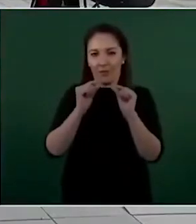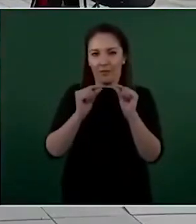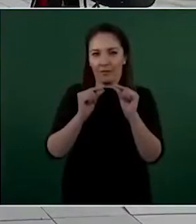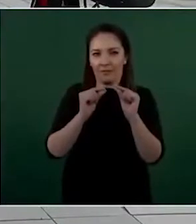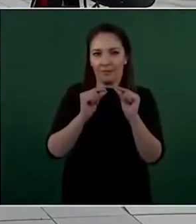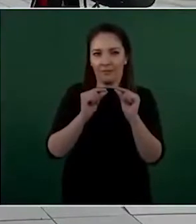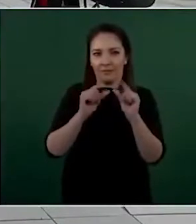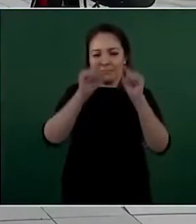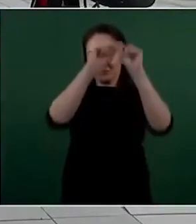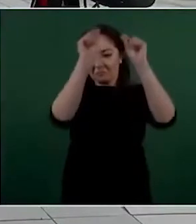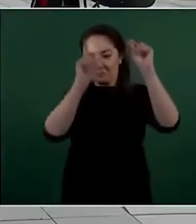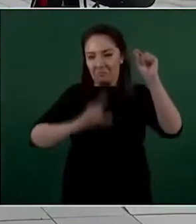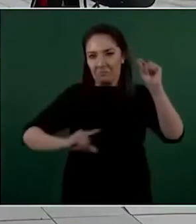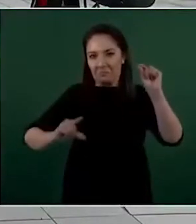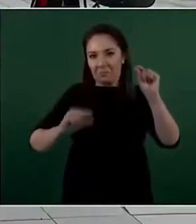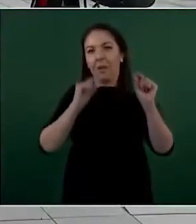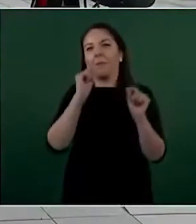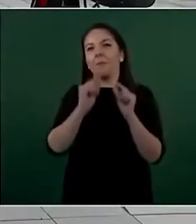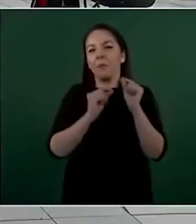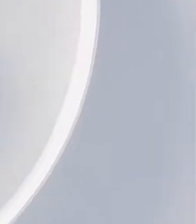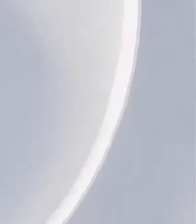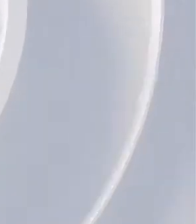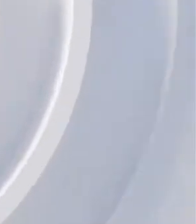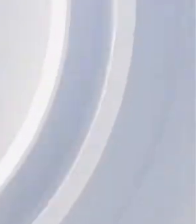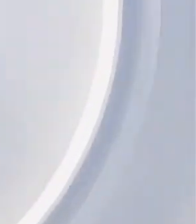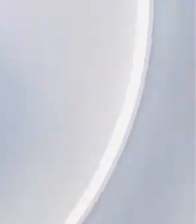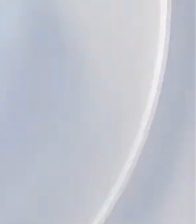norma adicionar este tipo de grasa vegetal, añadió.